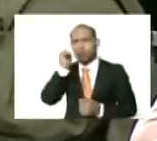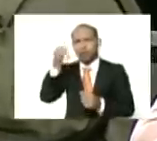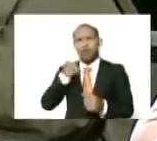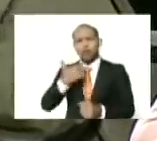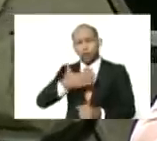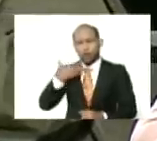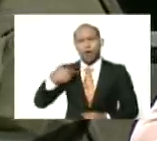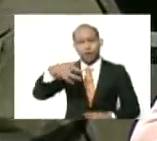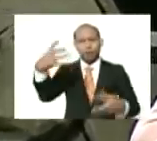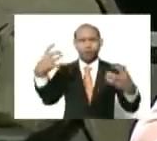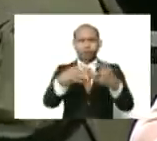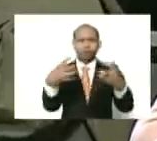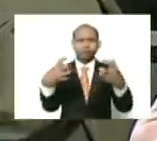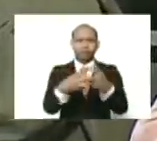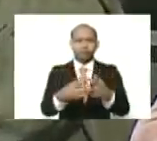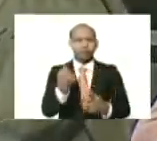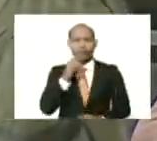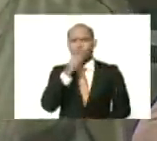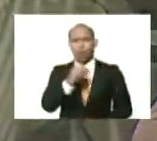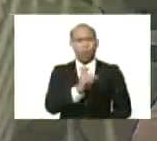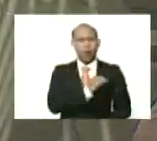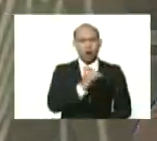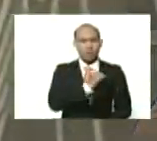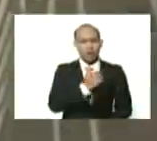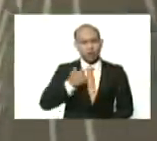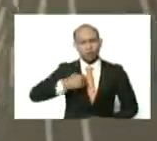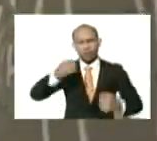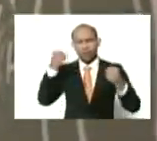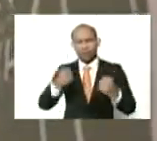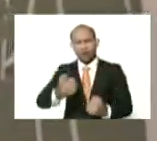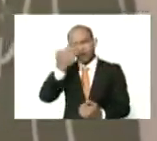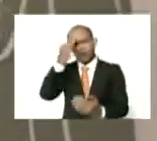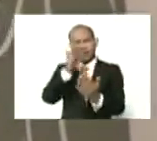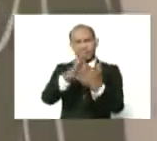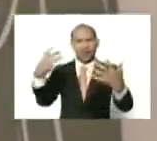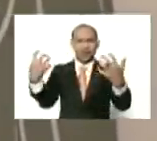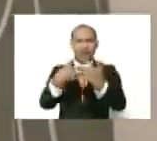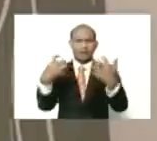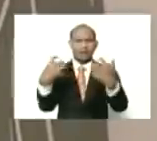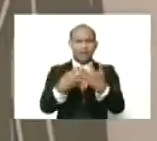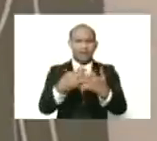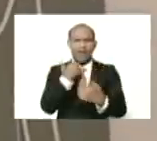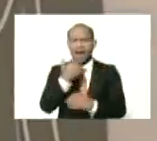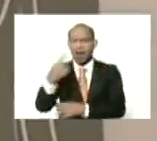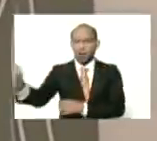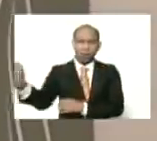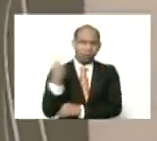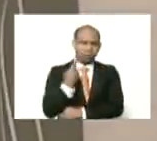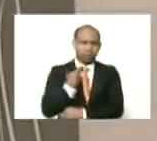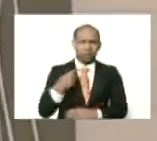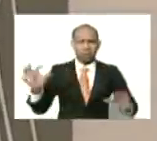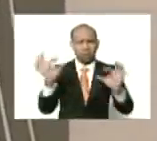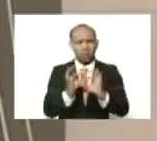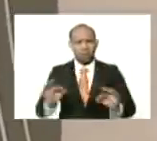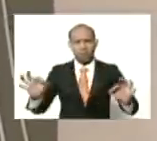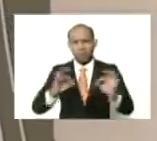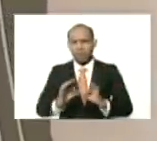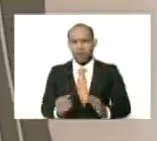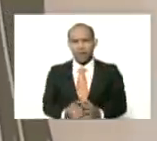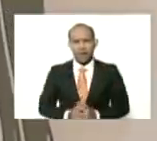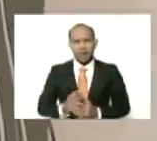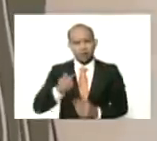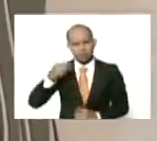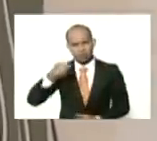Esas mujeres, no se amilanaron, y no hubo miedo, que las detuviera, no hubo, además, amenaza, que las invitara,